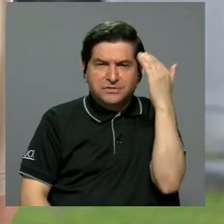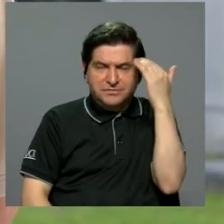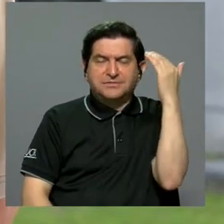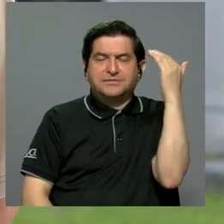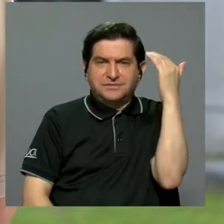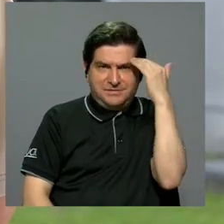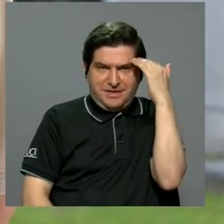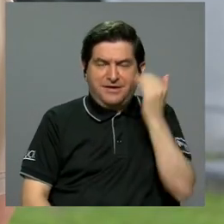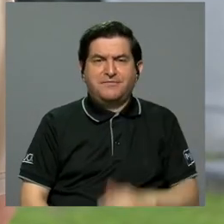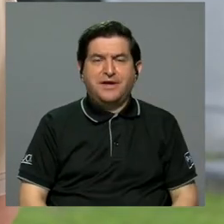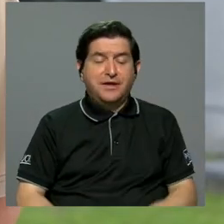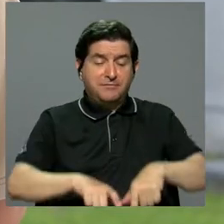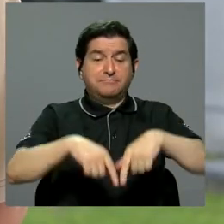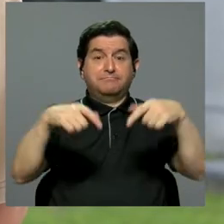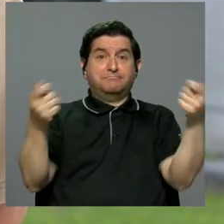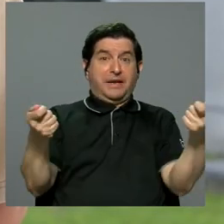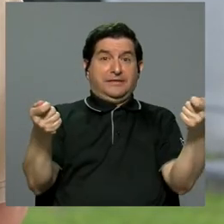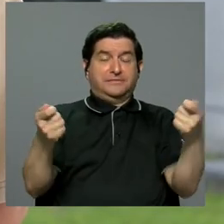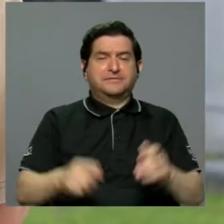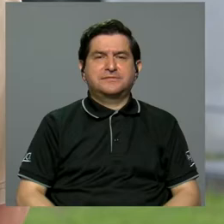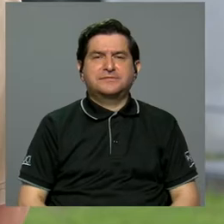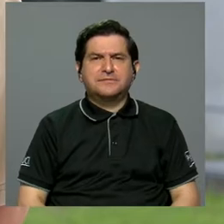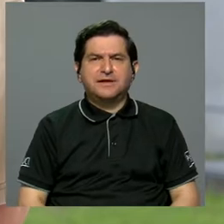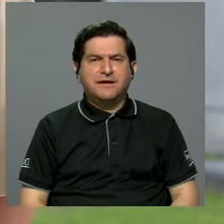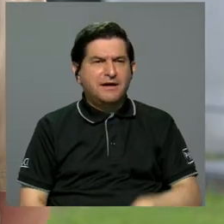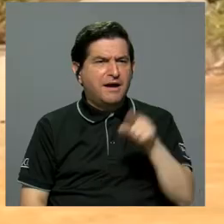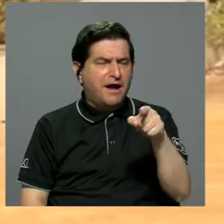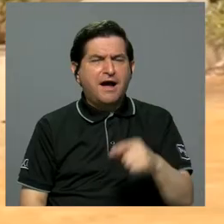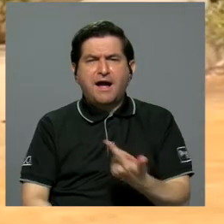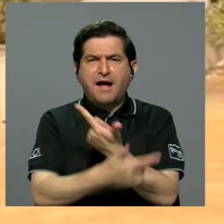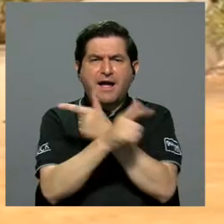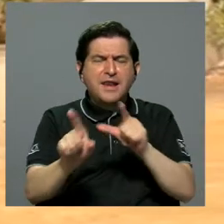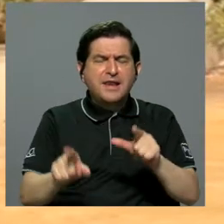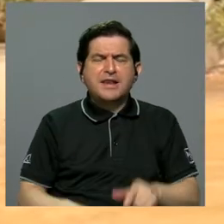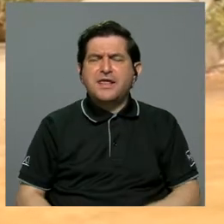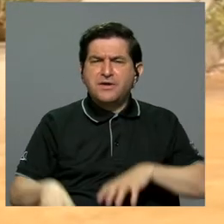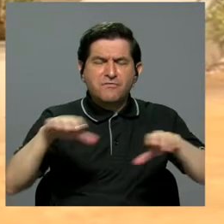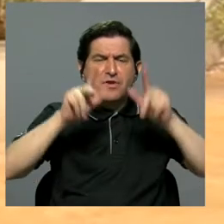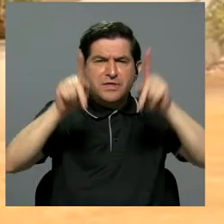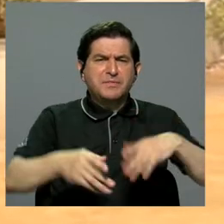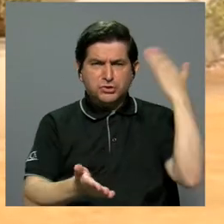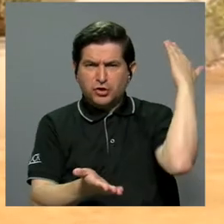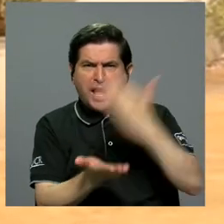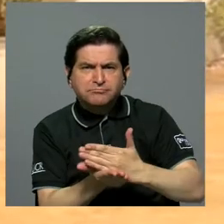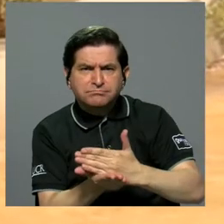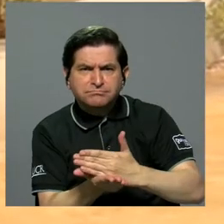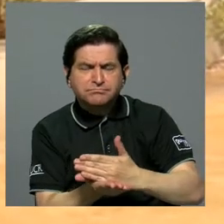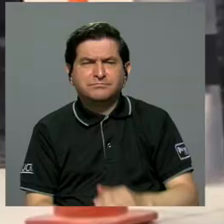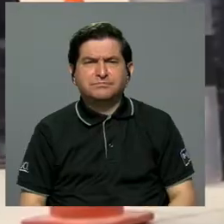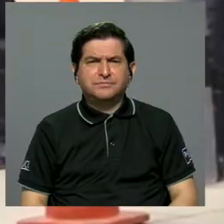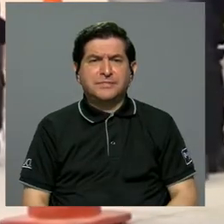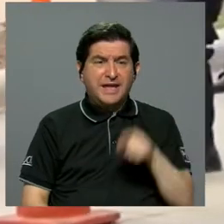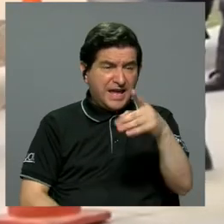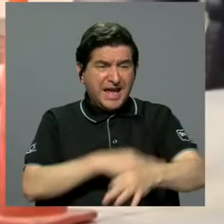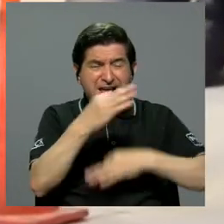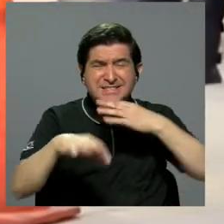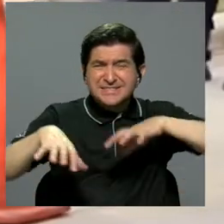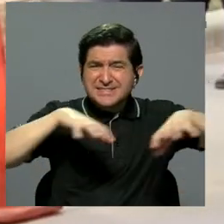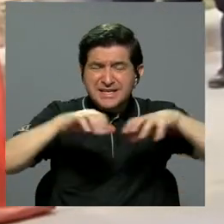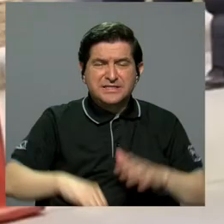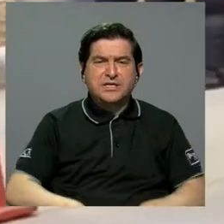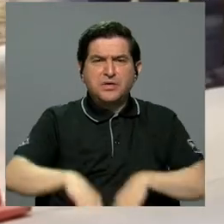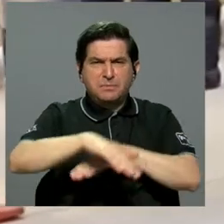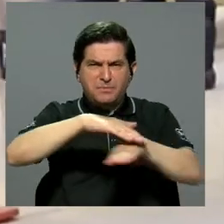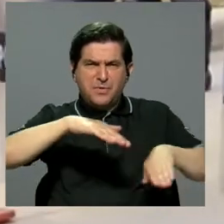sabemos por la prensa, el hecho de tener el libre tránsito de una persona, dinámicas de este